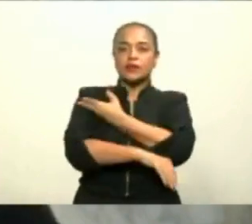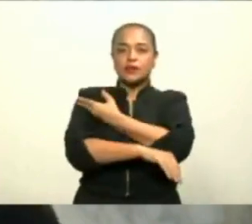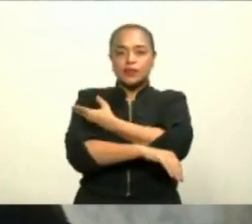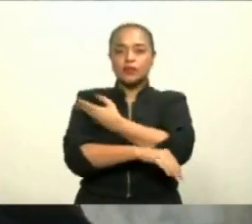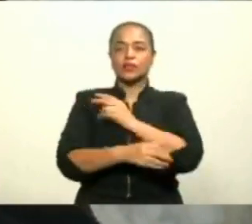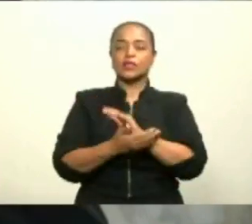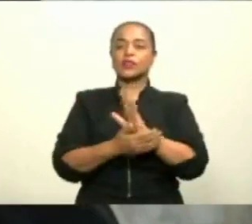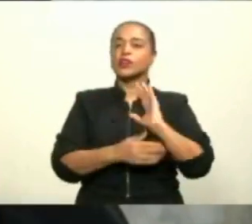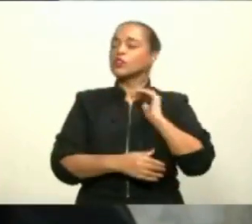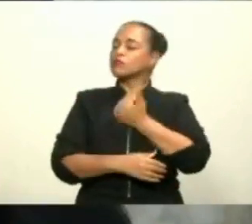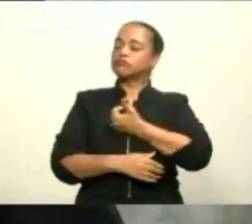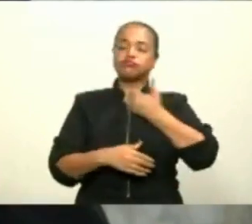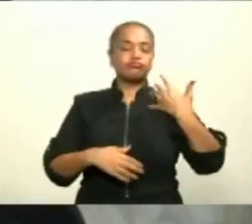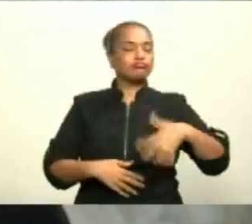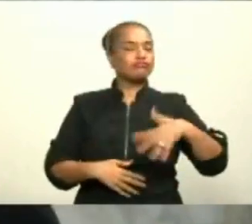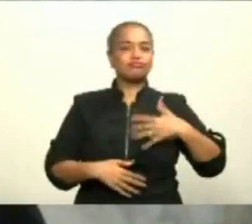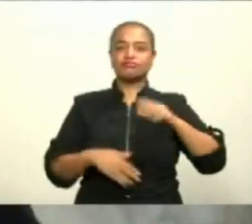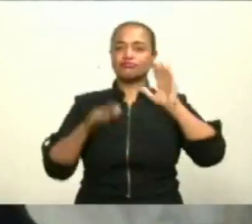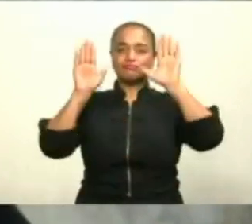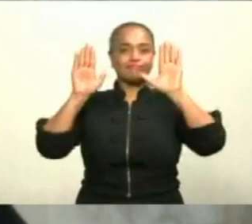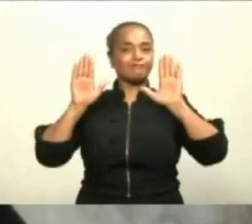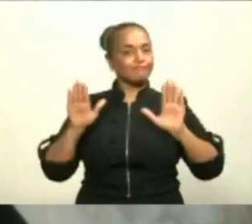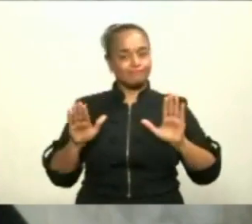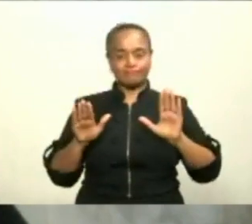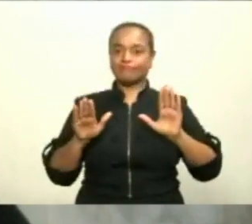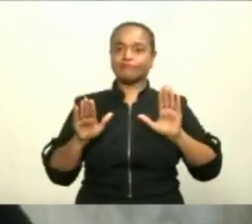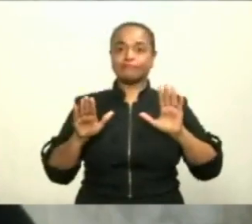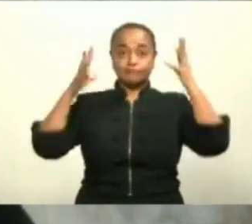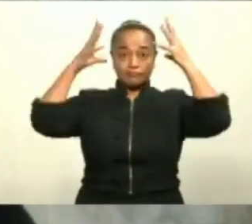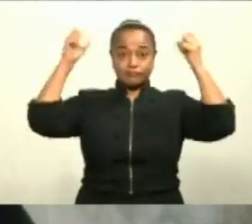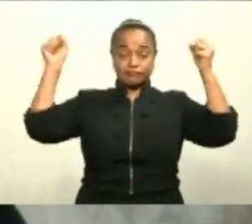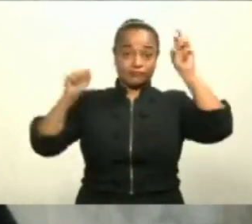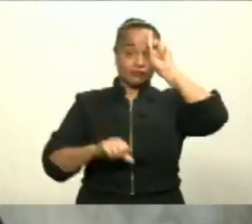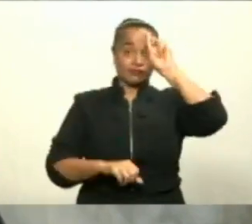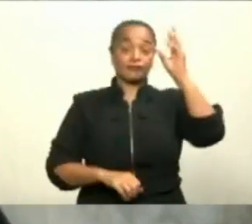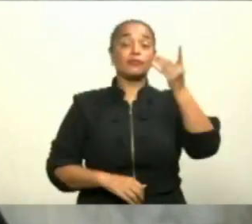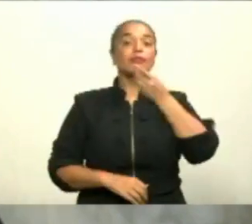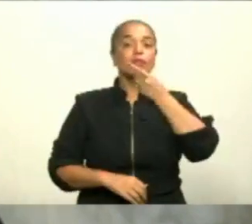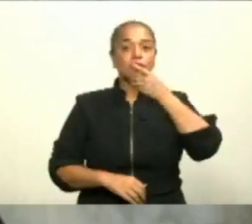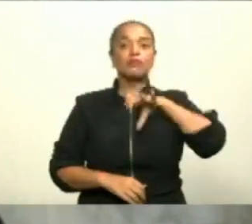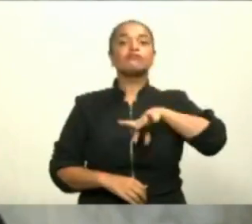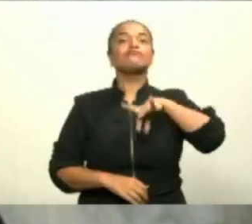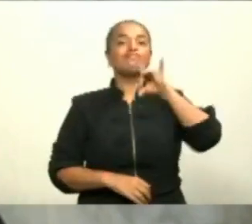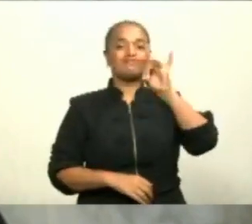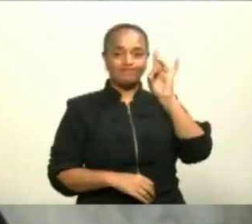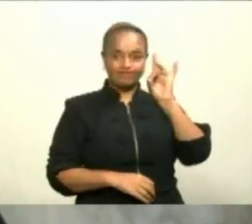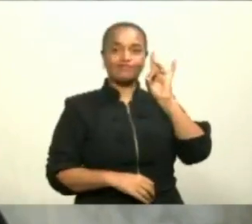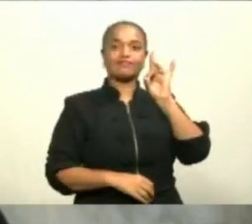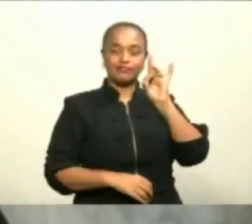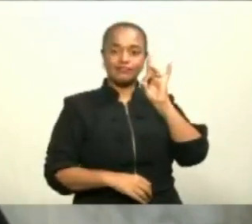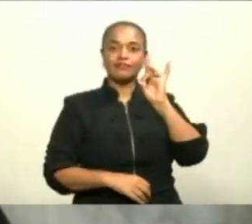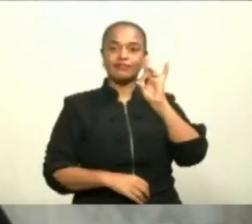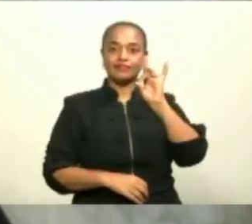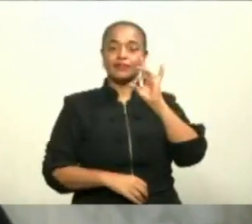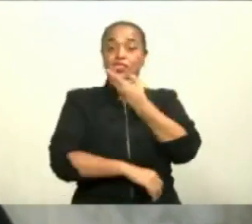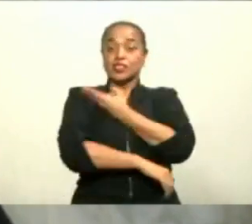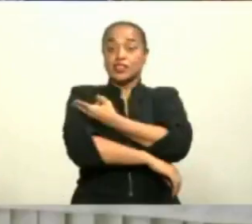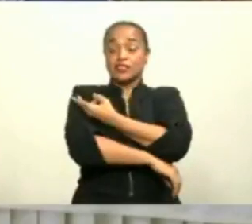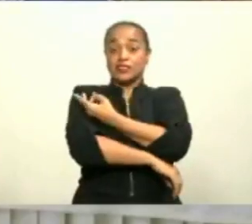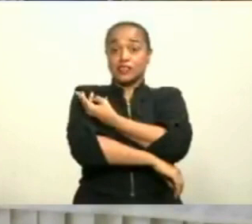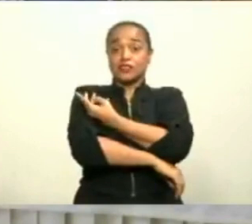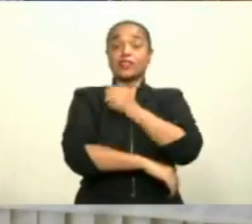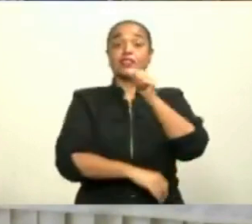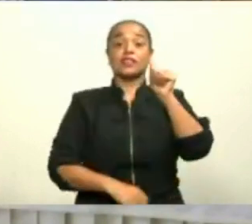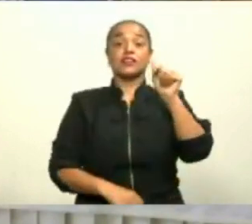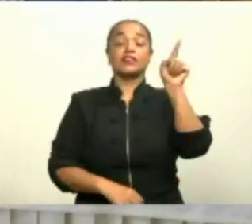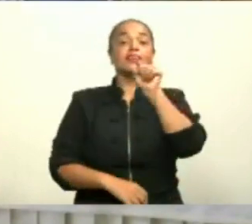sentimos muy honrados que el Gobierno de la República Dominicana haya elegido la vacuna candidata AZD-1222